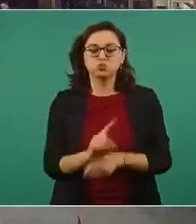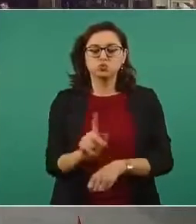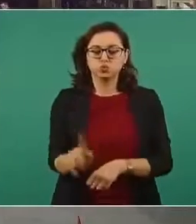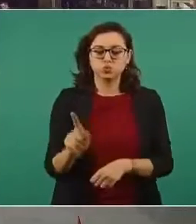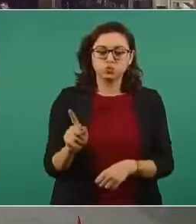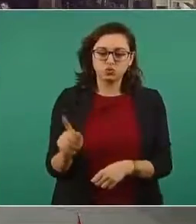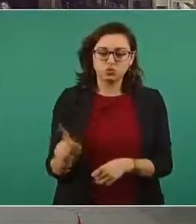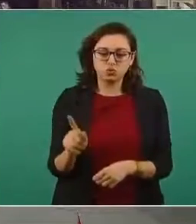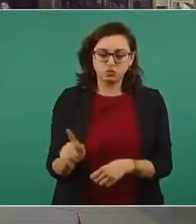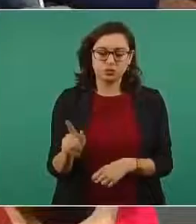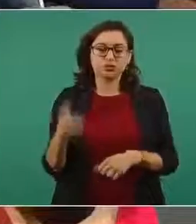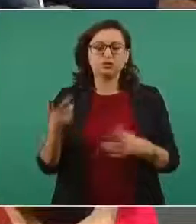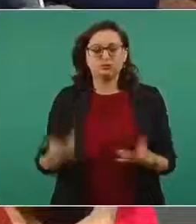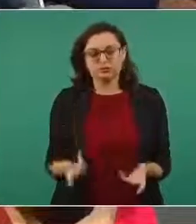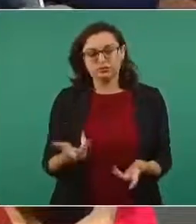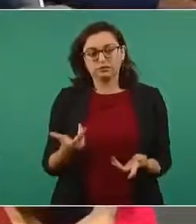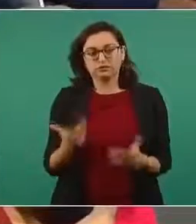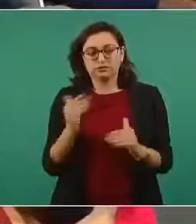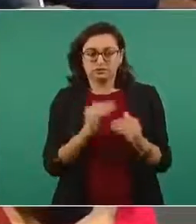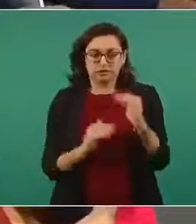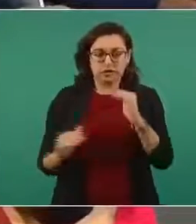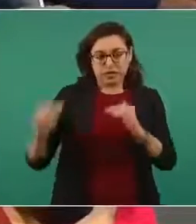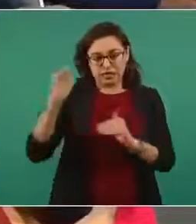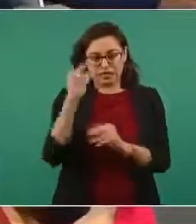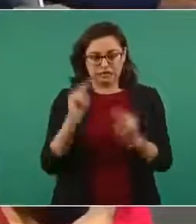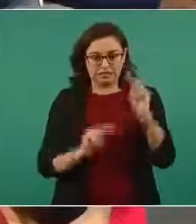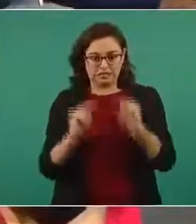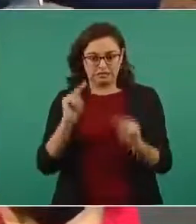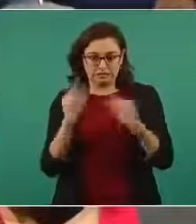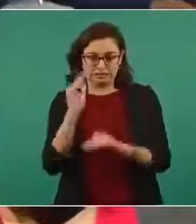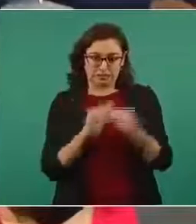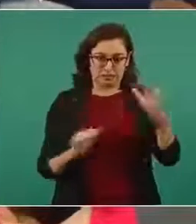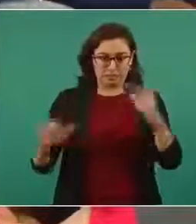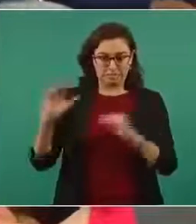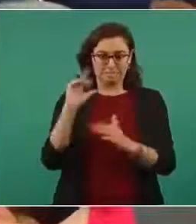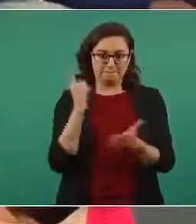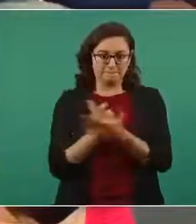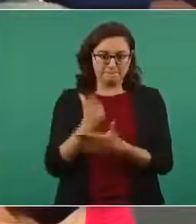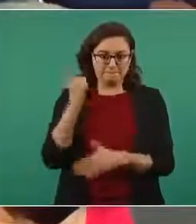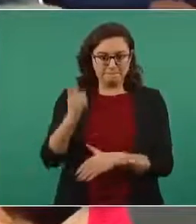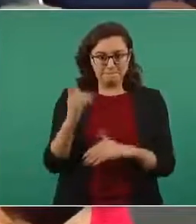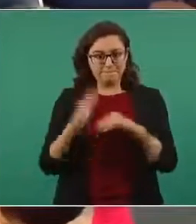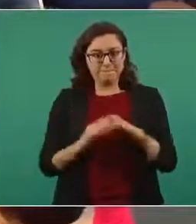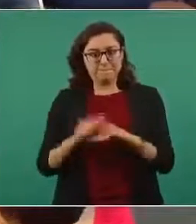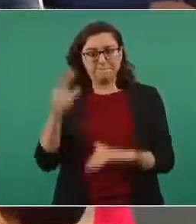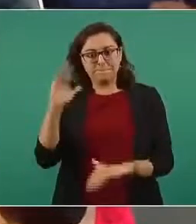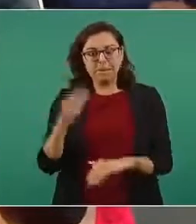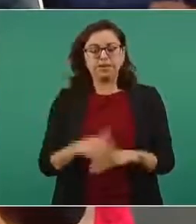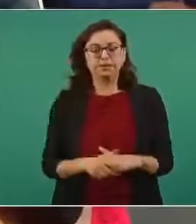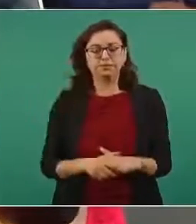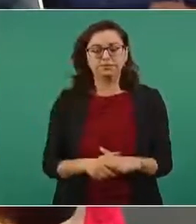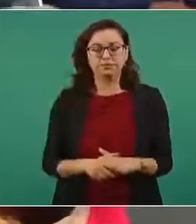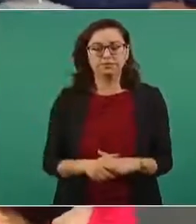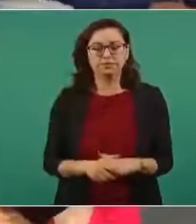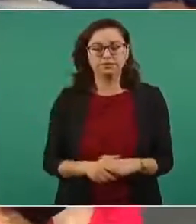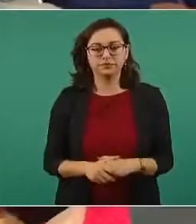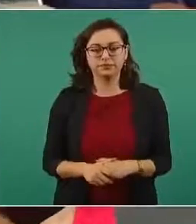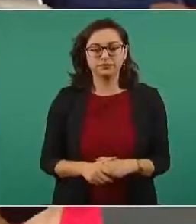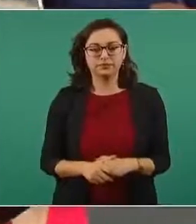para revalidar y elevarse un nivel en el pago de sus o sea pues aumentar un poco su